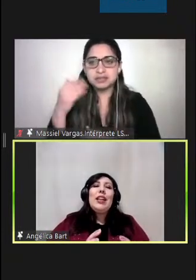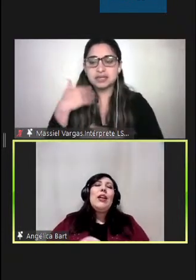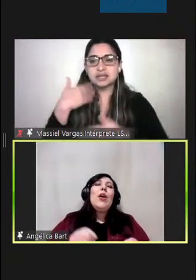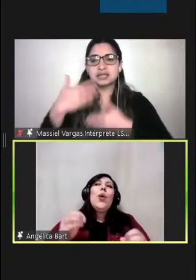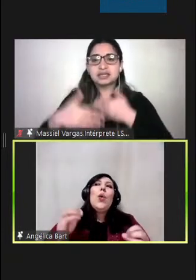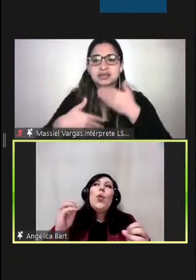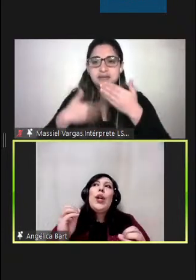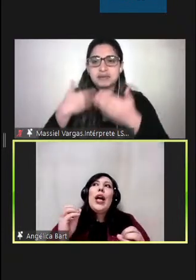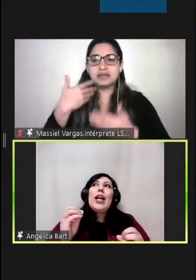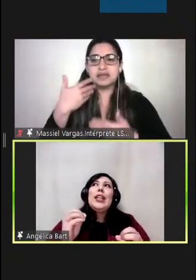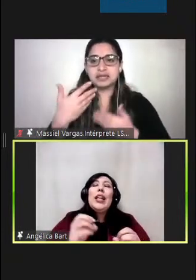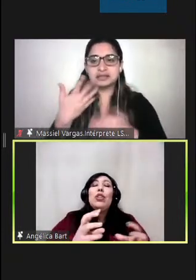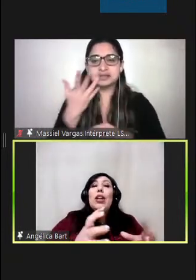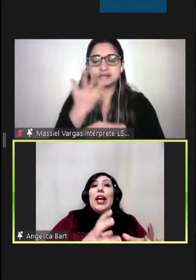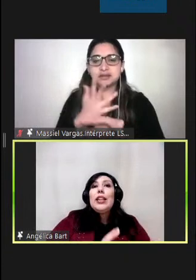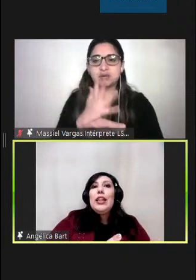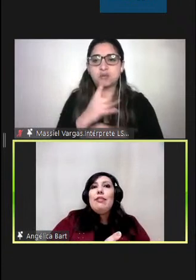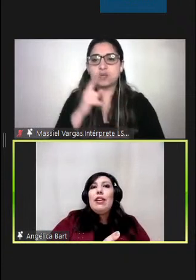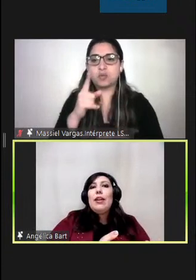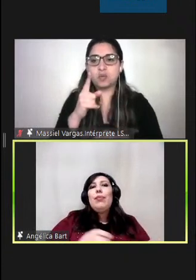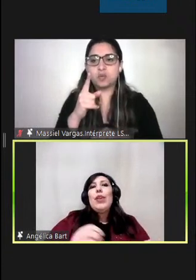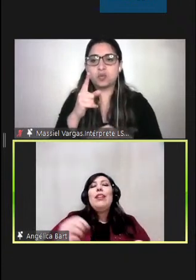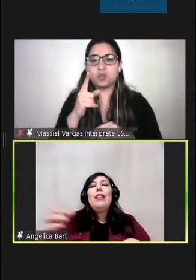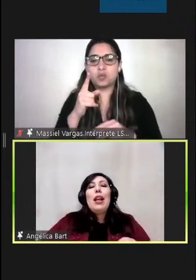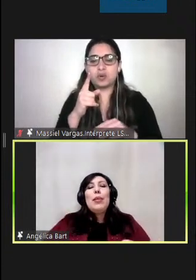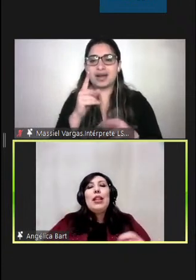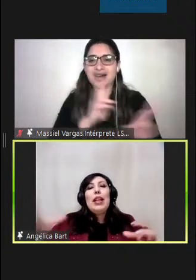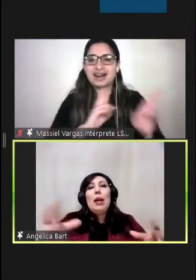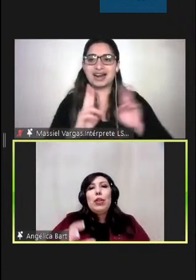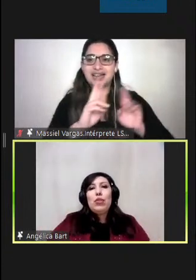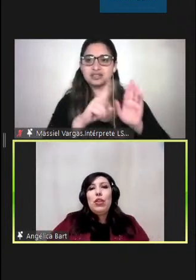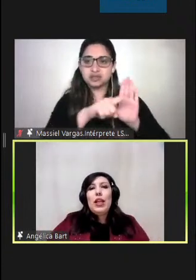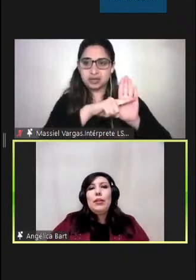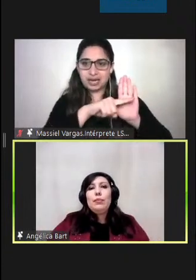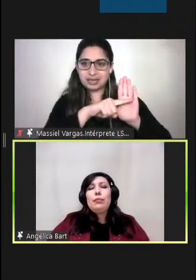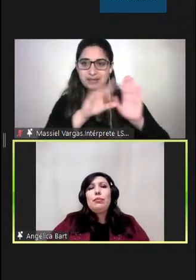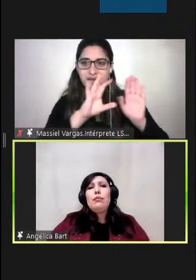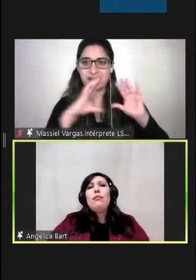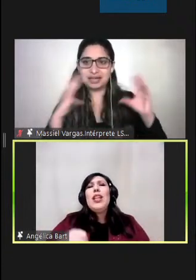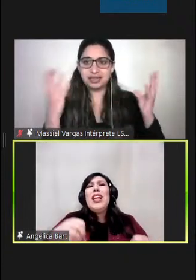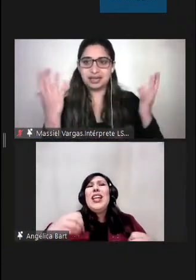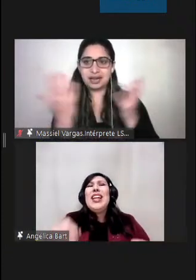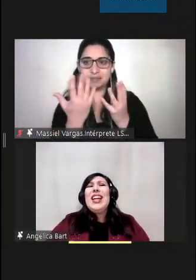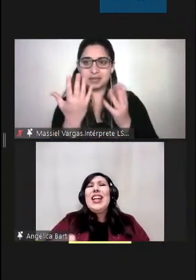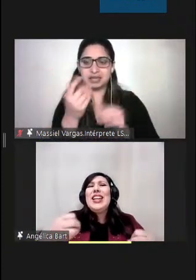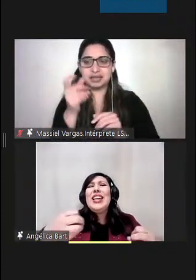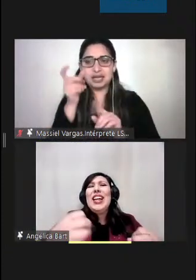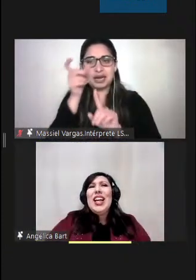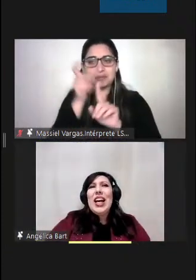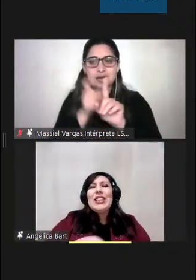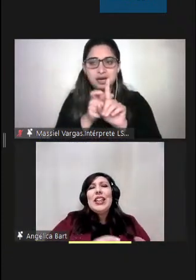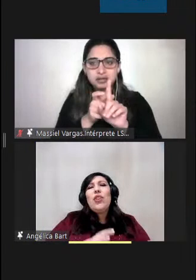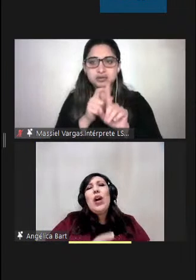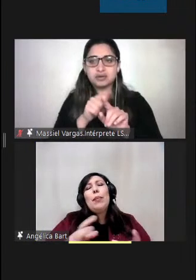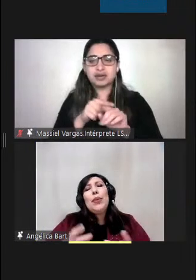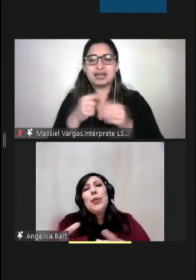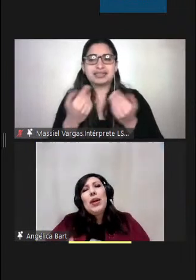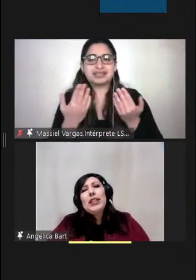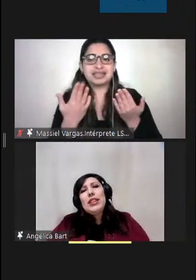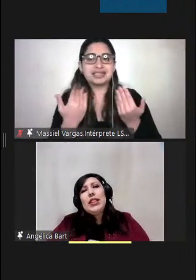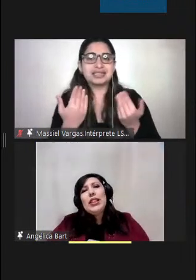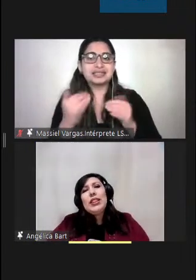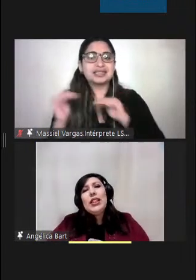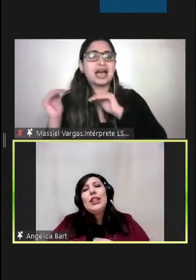existe una interacción negativa entre el ambiente y la persona que requiera ciertos